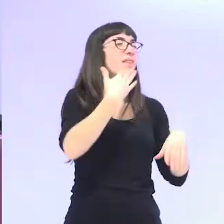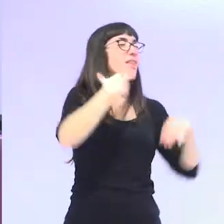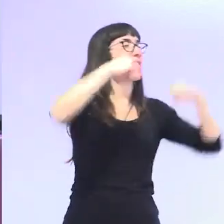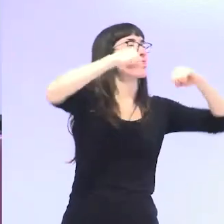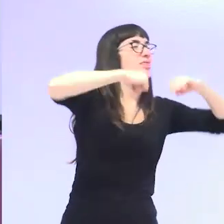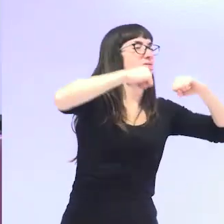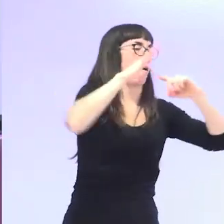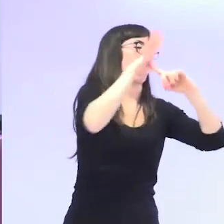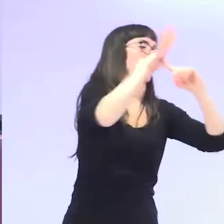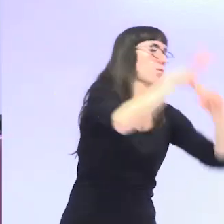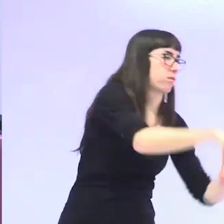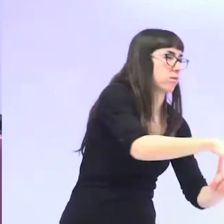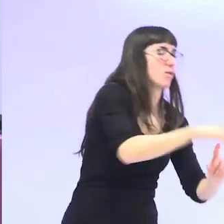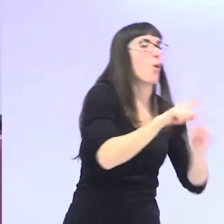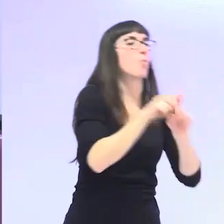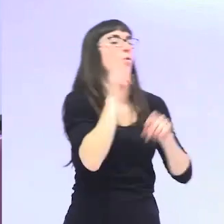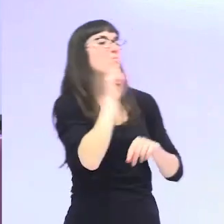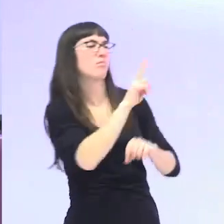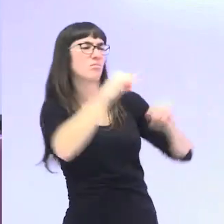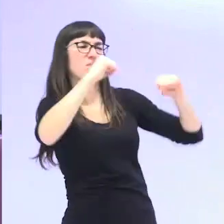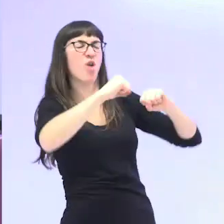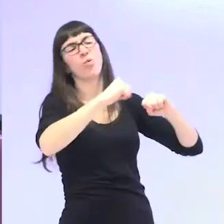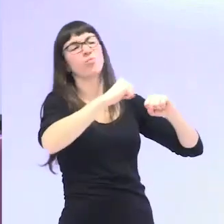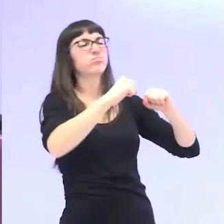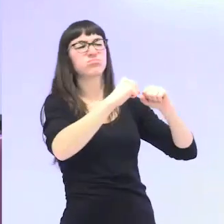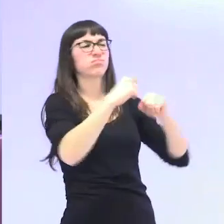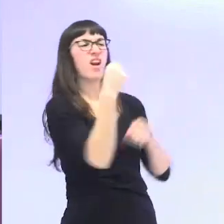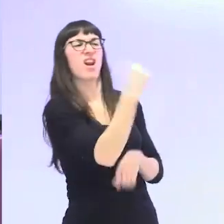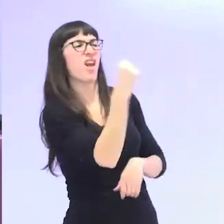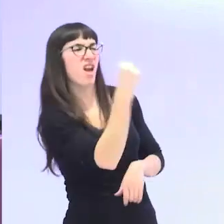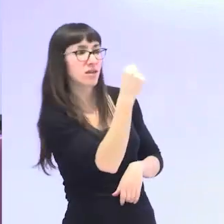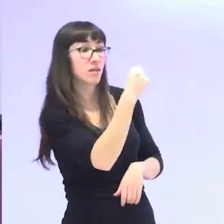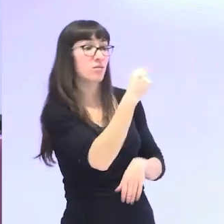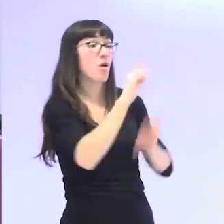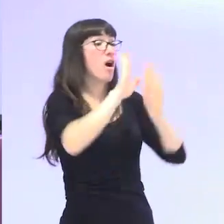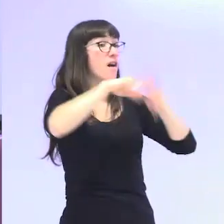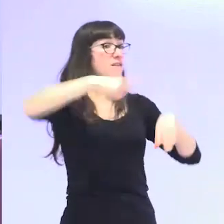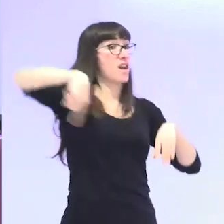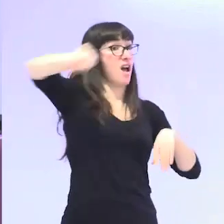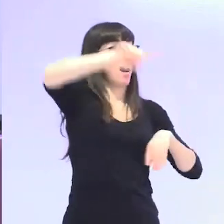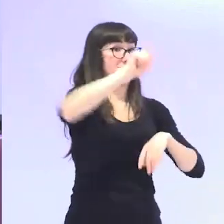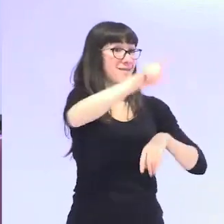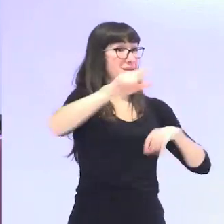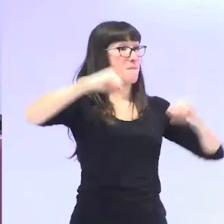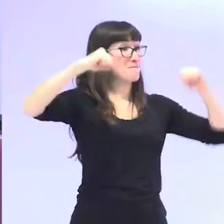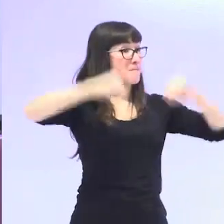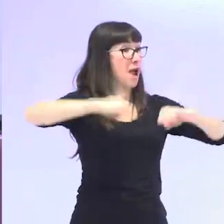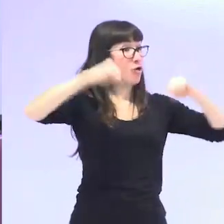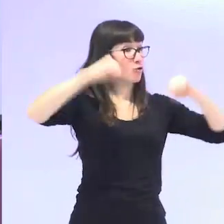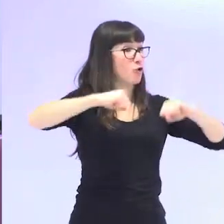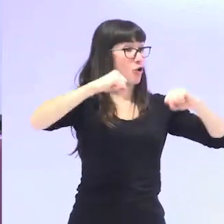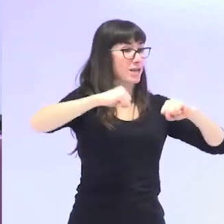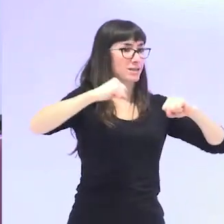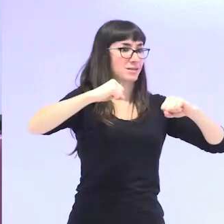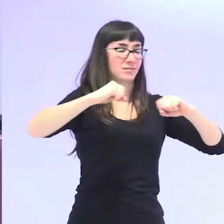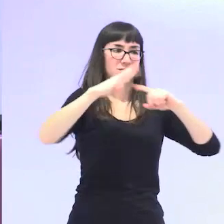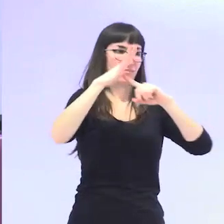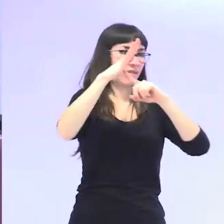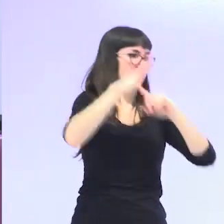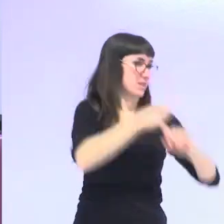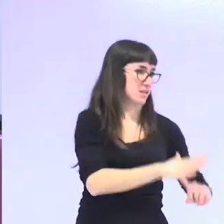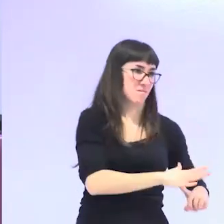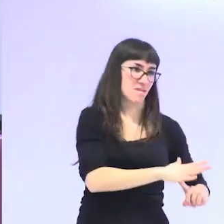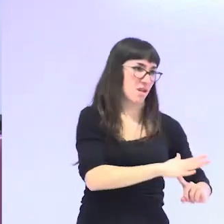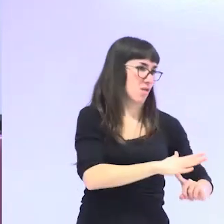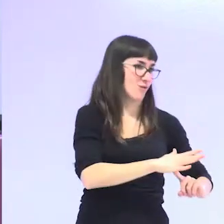tiene una mirada muy negativa sobre el envejecimiento, las personas mayores como colectivo, que están discriminadas frente a otros grupos de